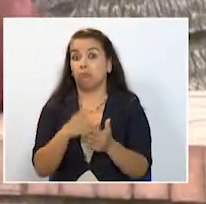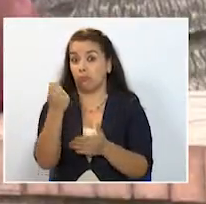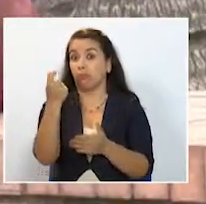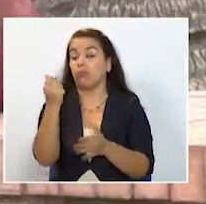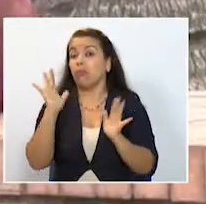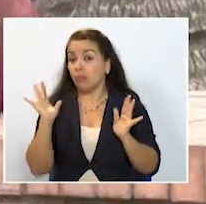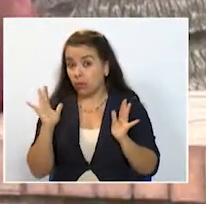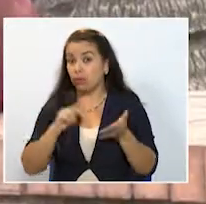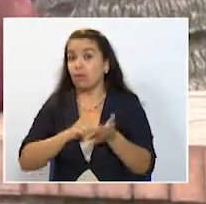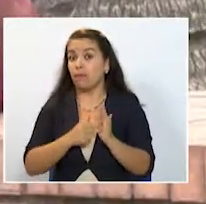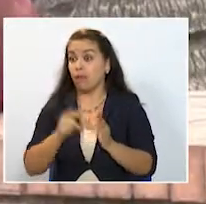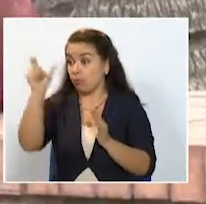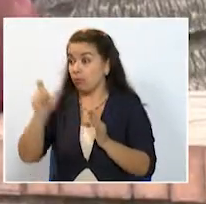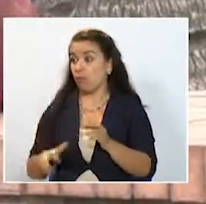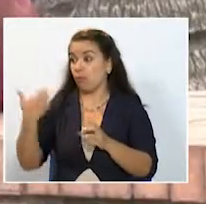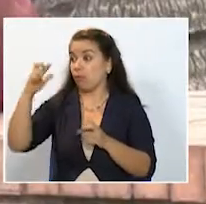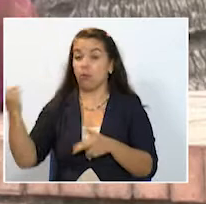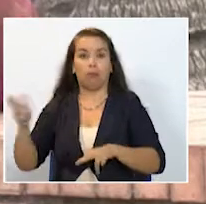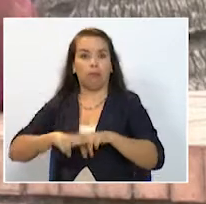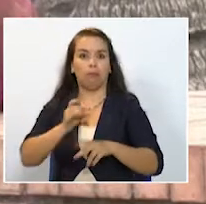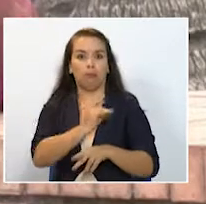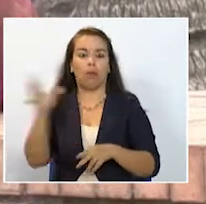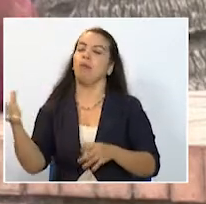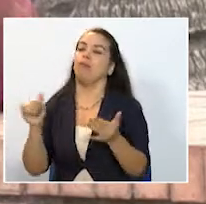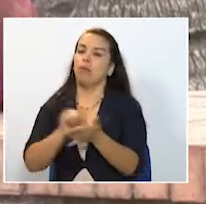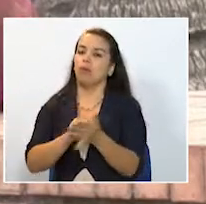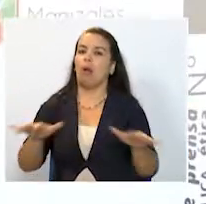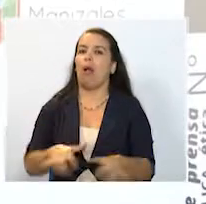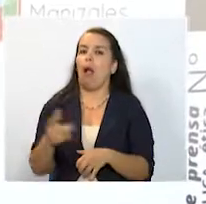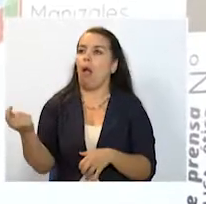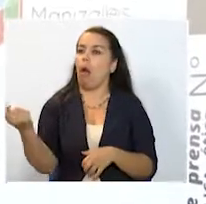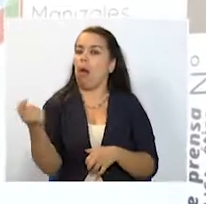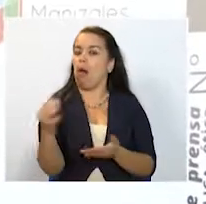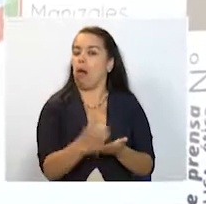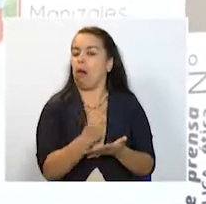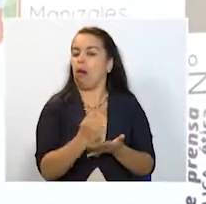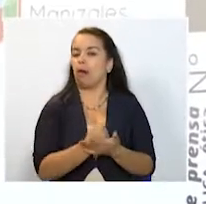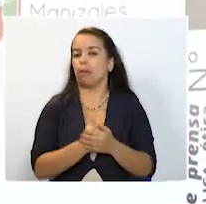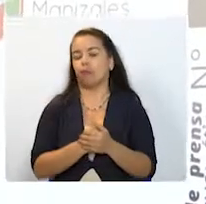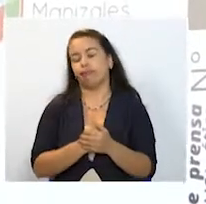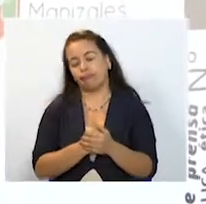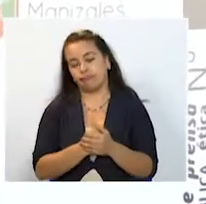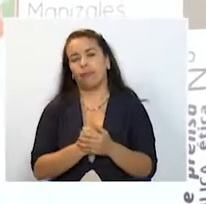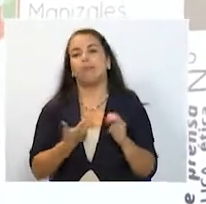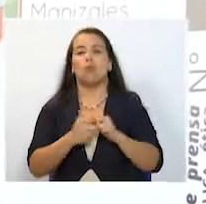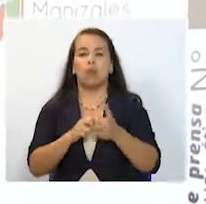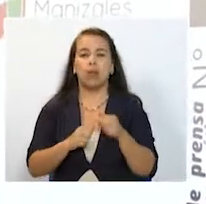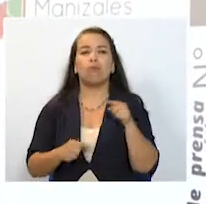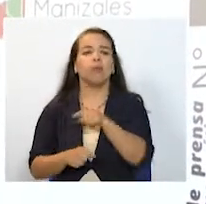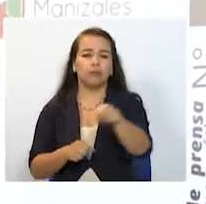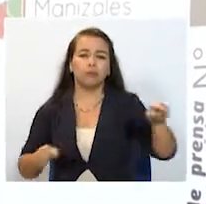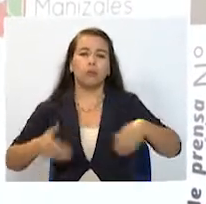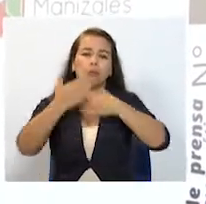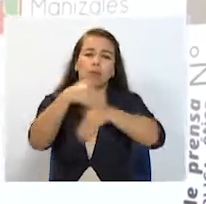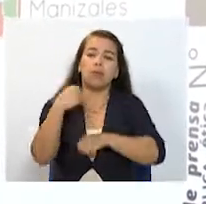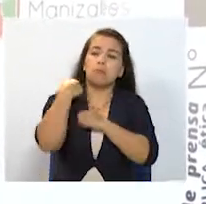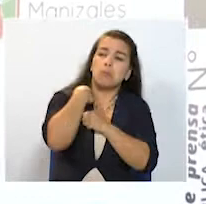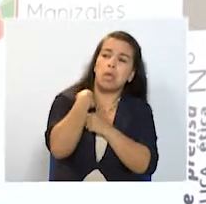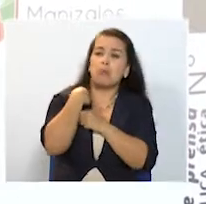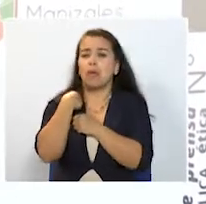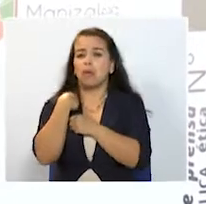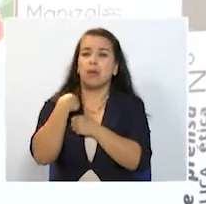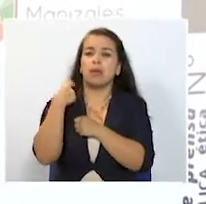decir gana más que un profesional y por eso la actividad es bastante rentable tenemos algunos problemas con el habitante de calle en tema de